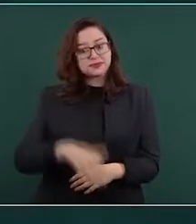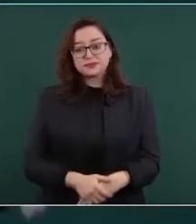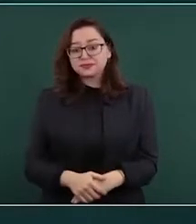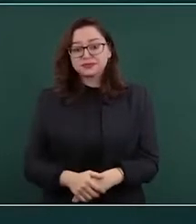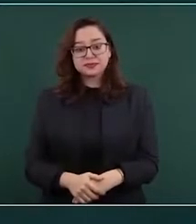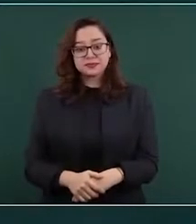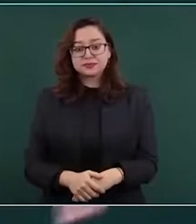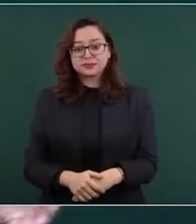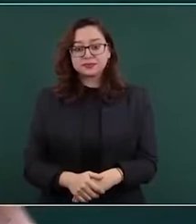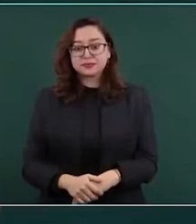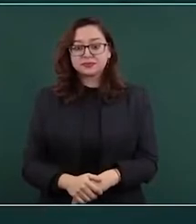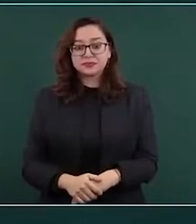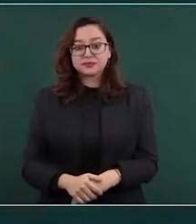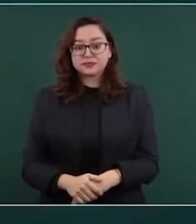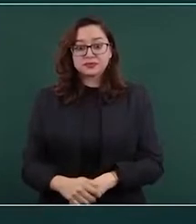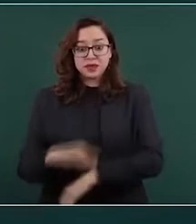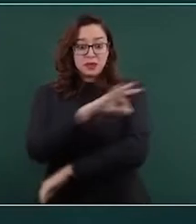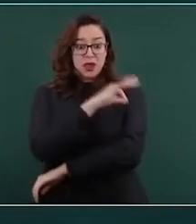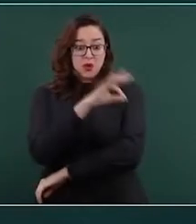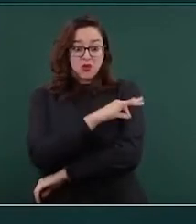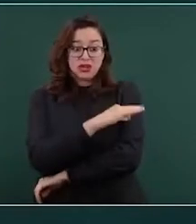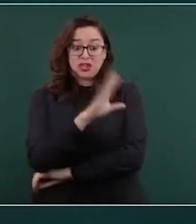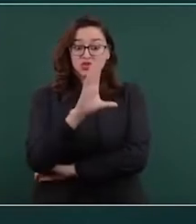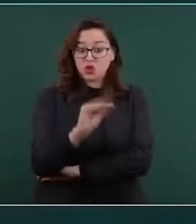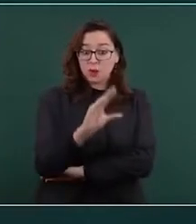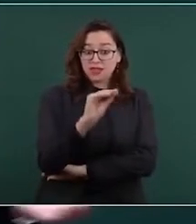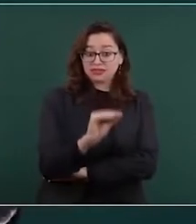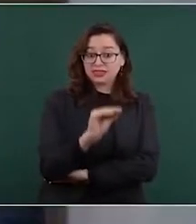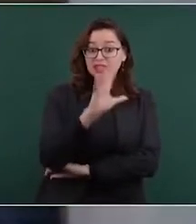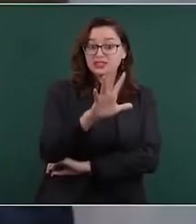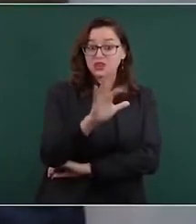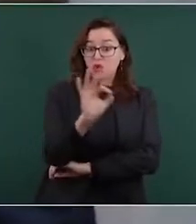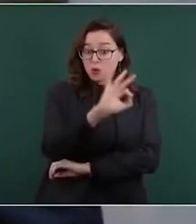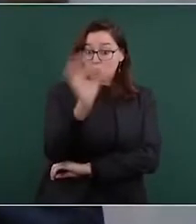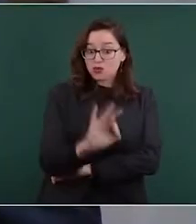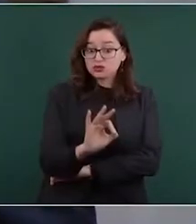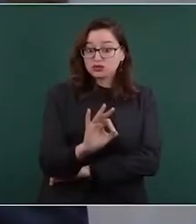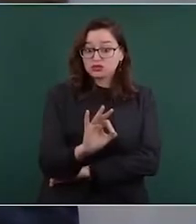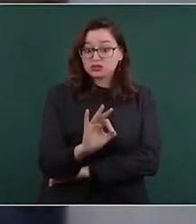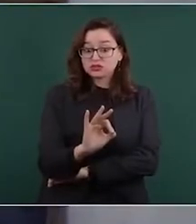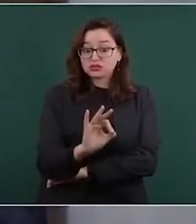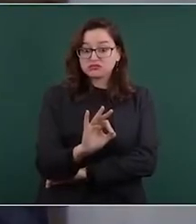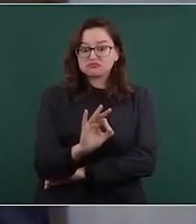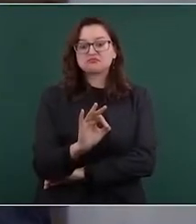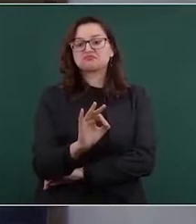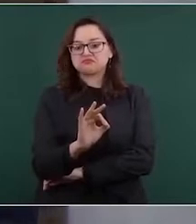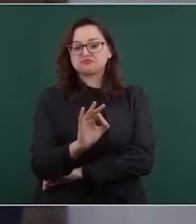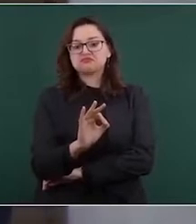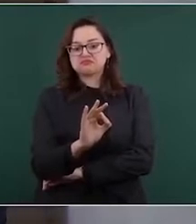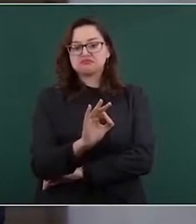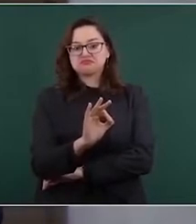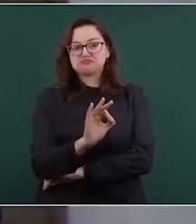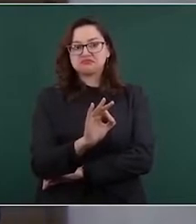95 por ciento son vacunas de los grandes